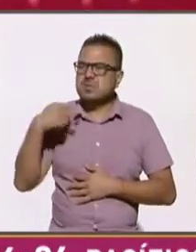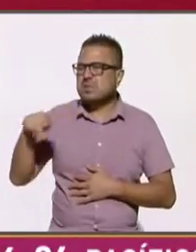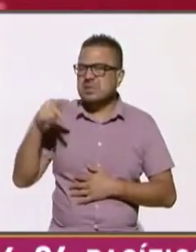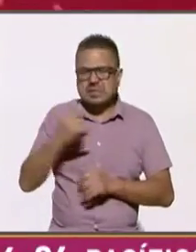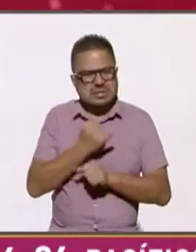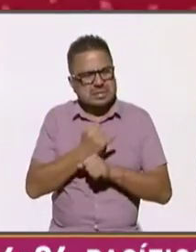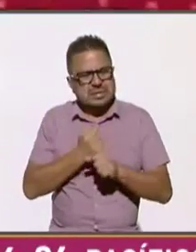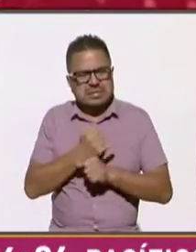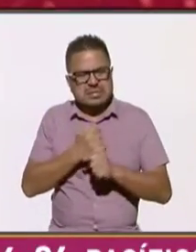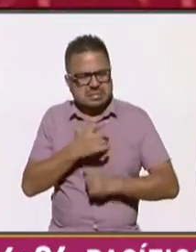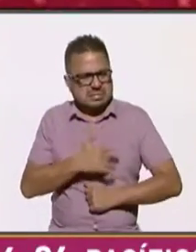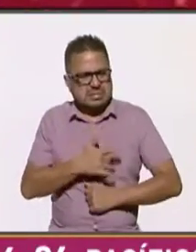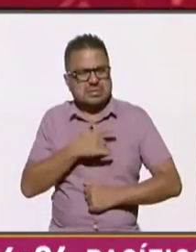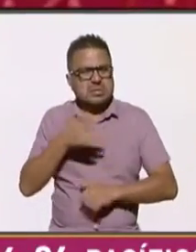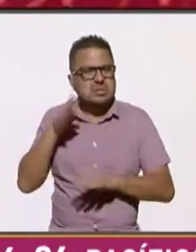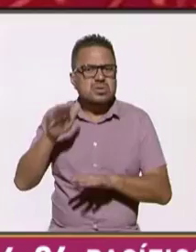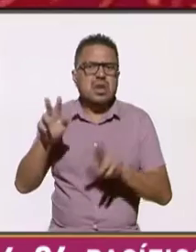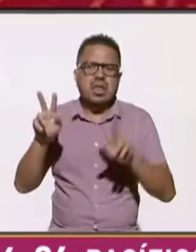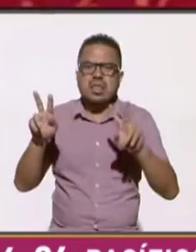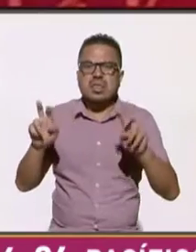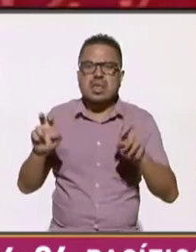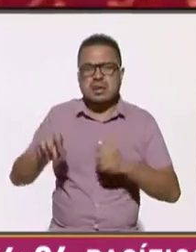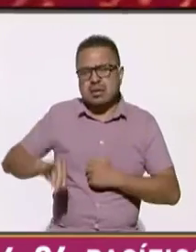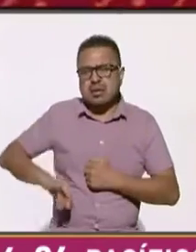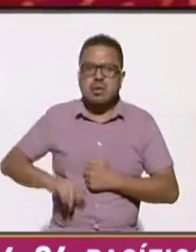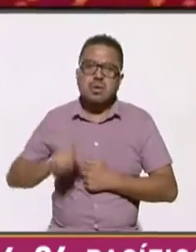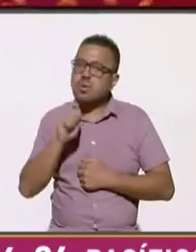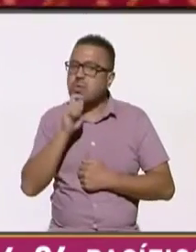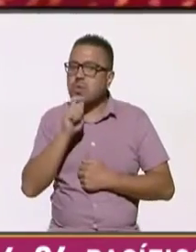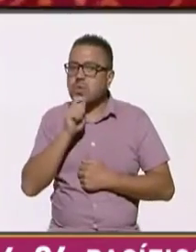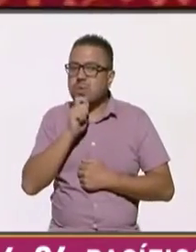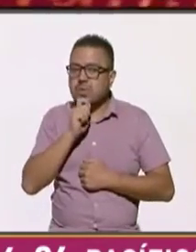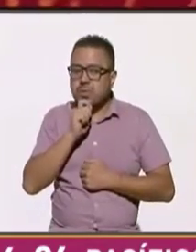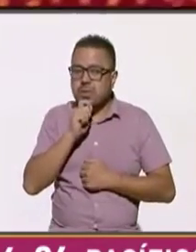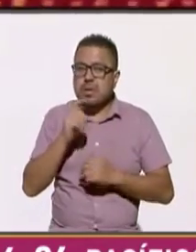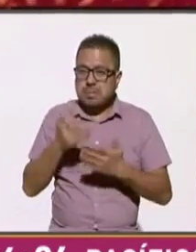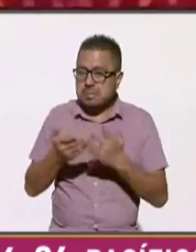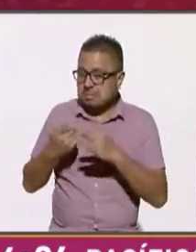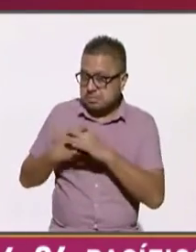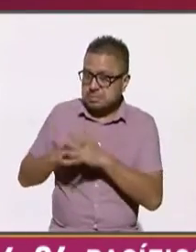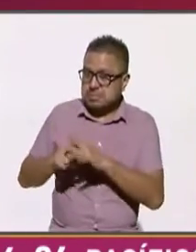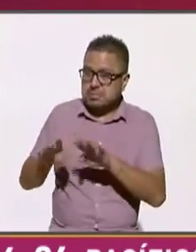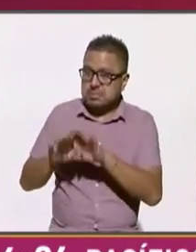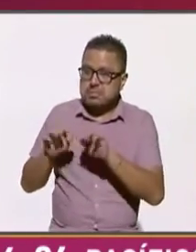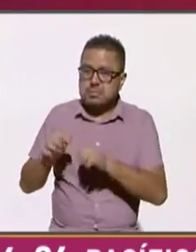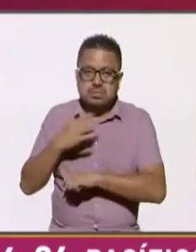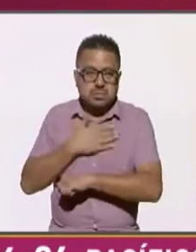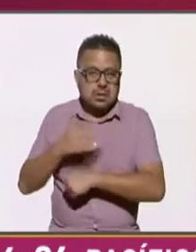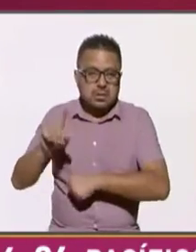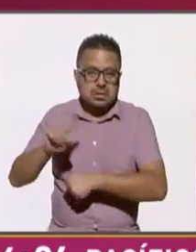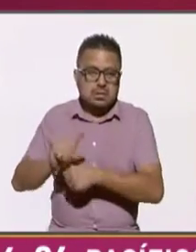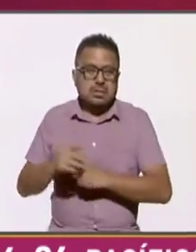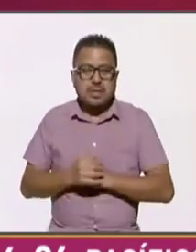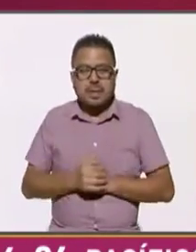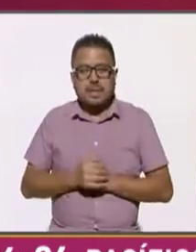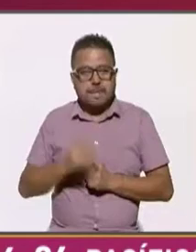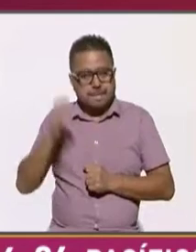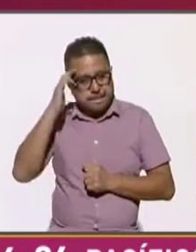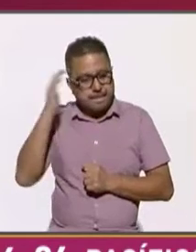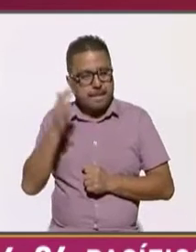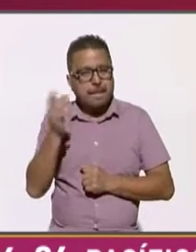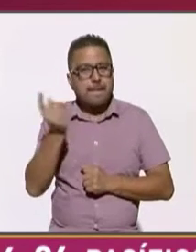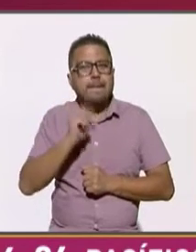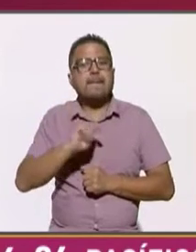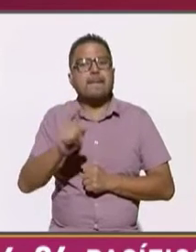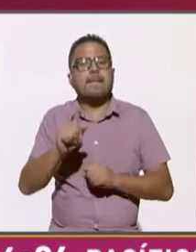la percepción sobre el tema de interés ucrania paco adelante cómo estás buenos días hola qué tal